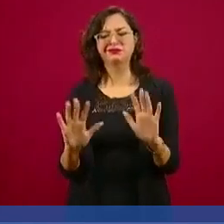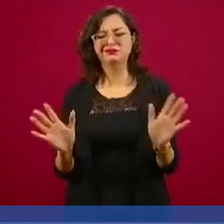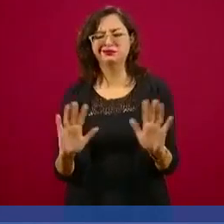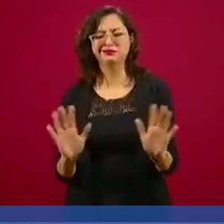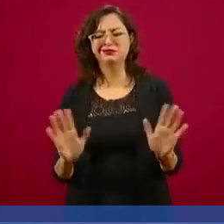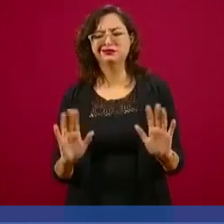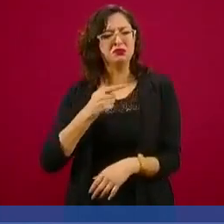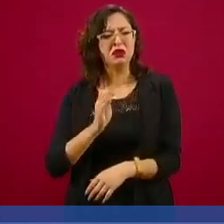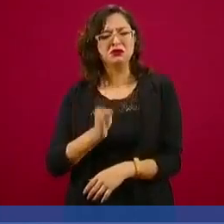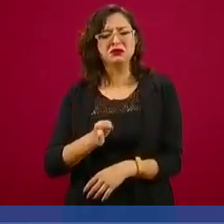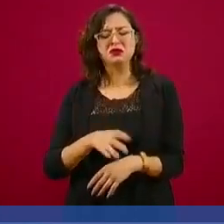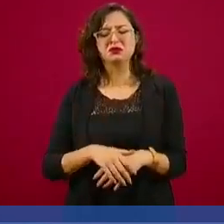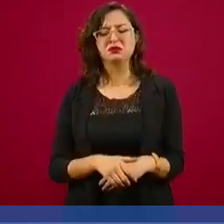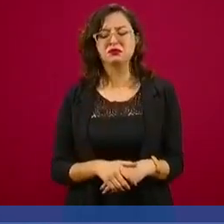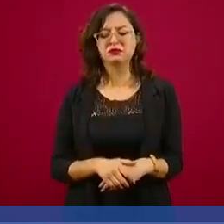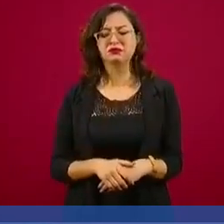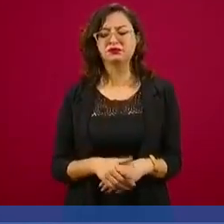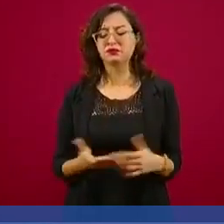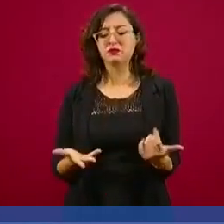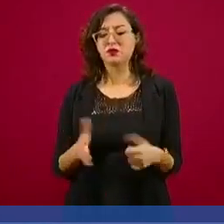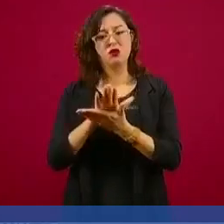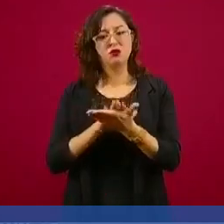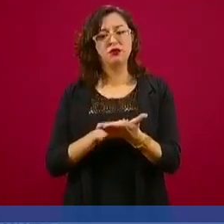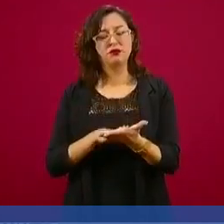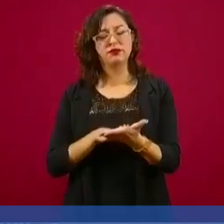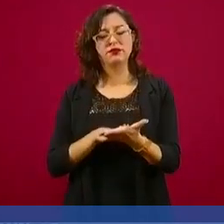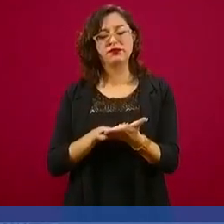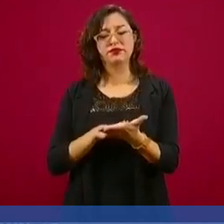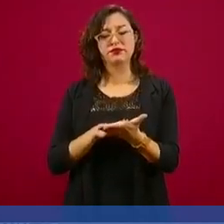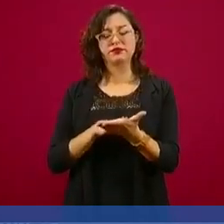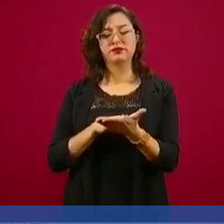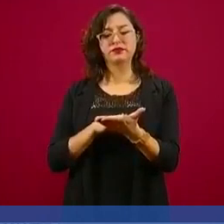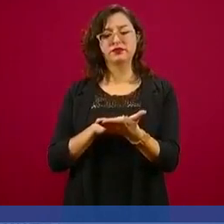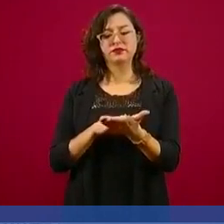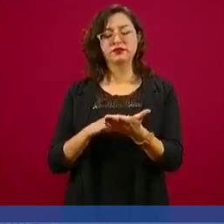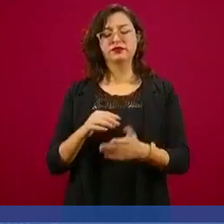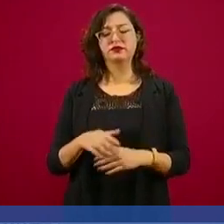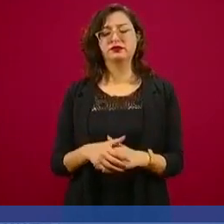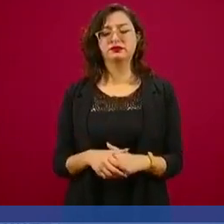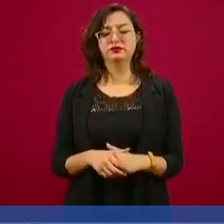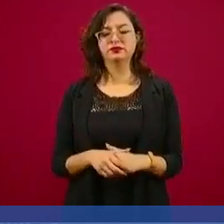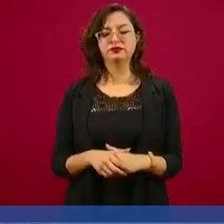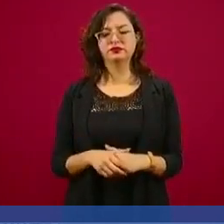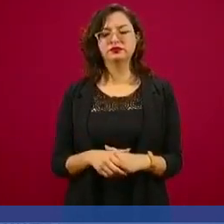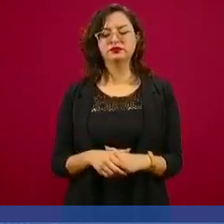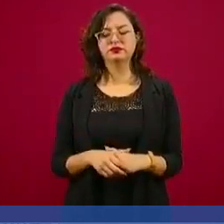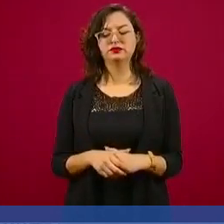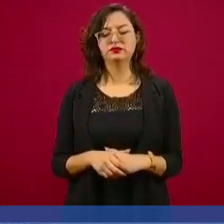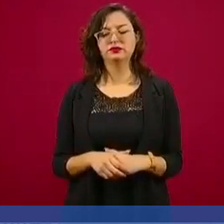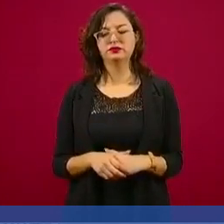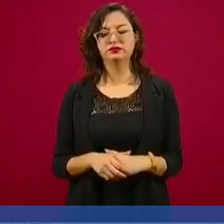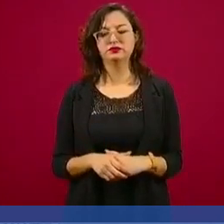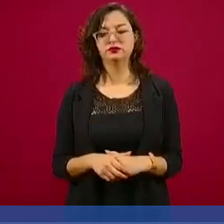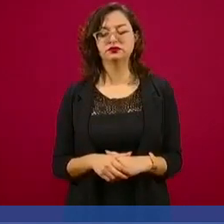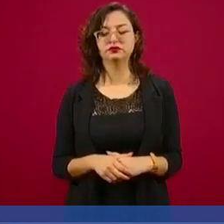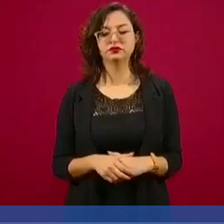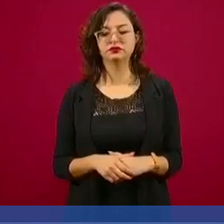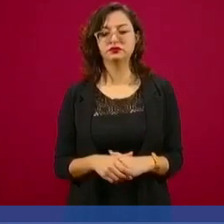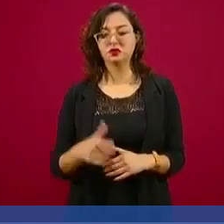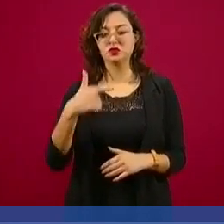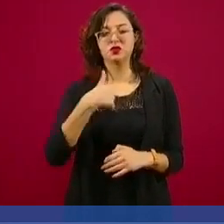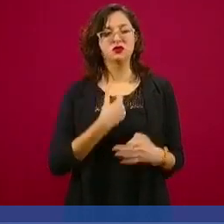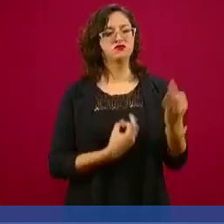he dicho muchas veces. El poder es humildad, no estoy acostumbrado a tratos